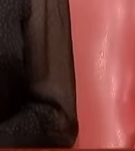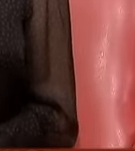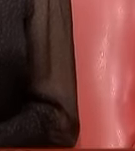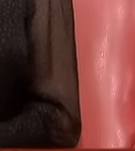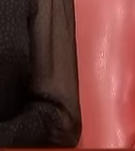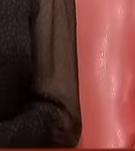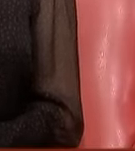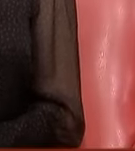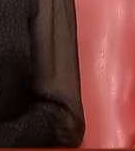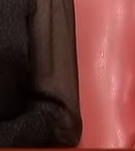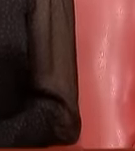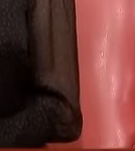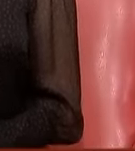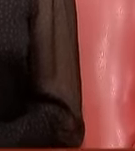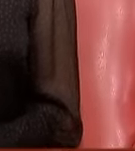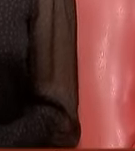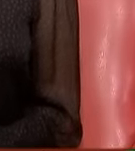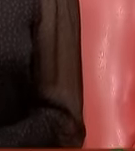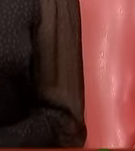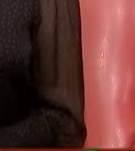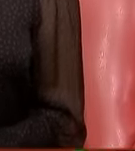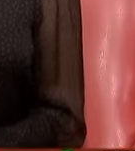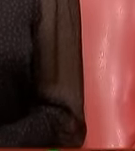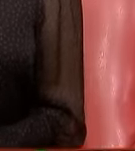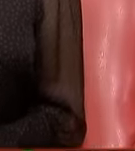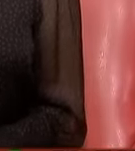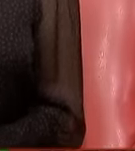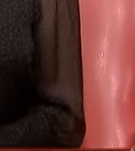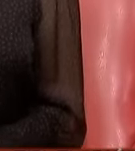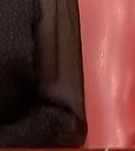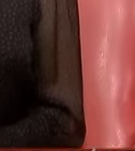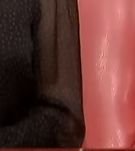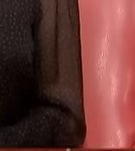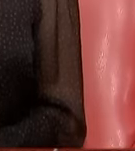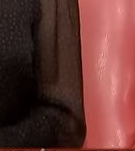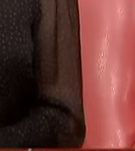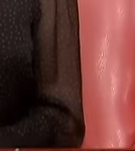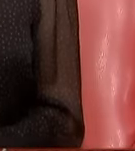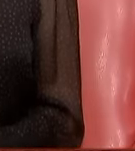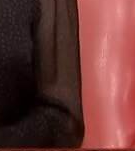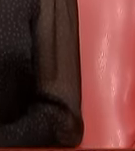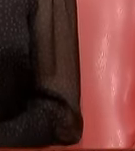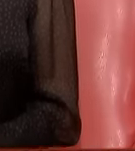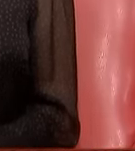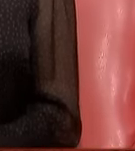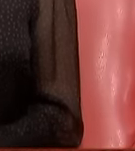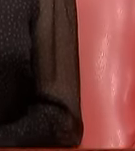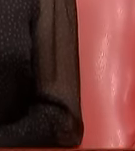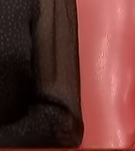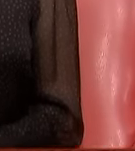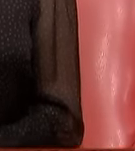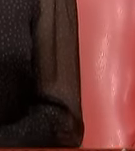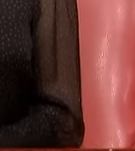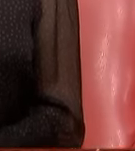gusto me da saludarlos esta mañana y bueno luego de que Sean Spicer el vocero de la Casa Blanca dijera públicamente que la